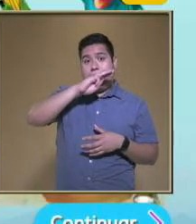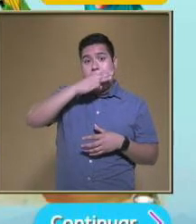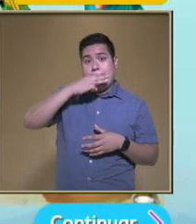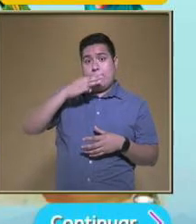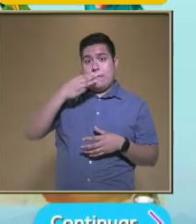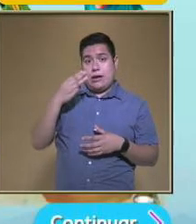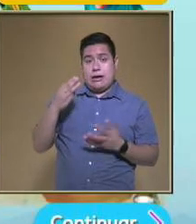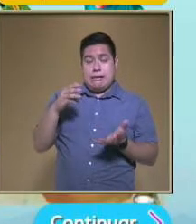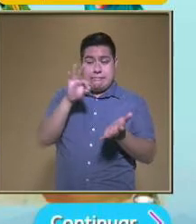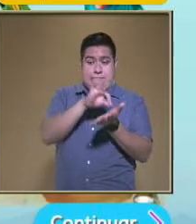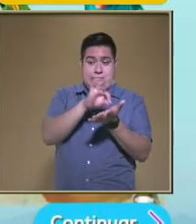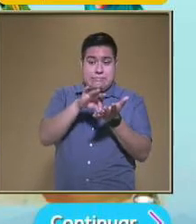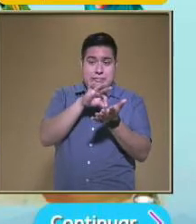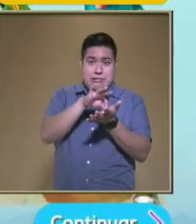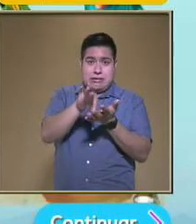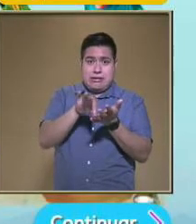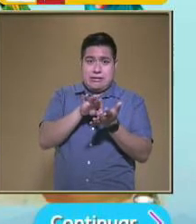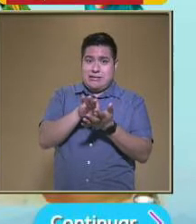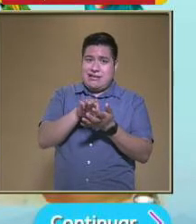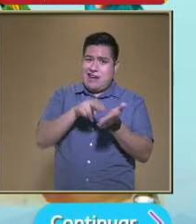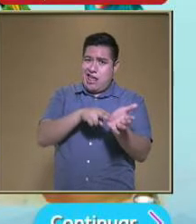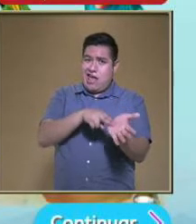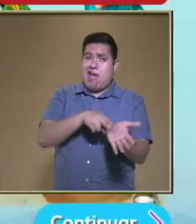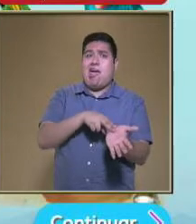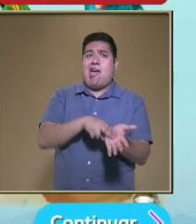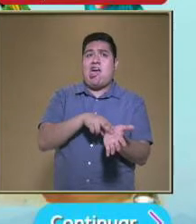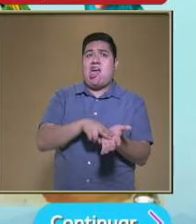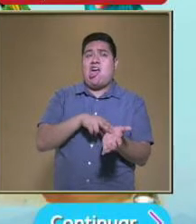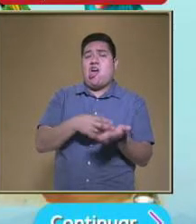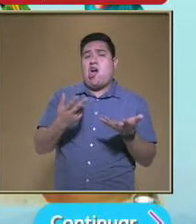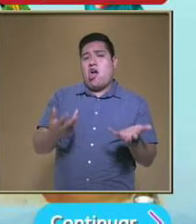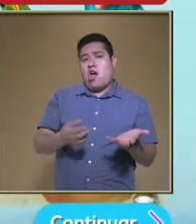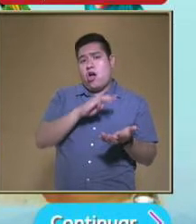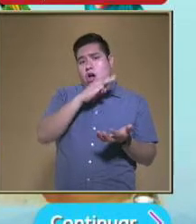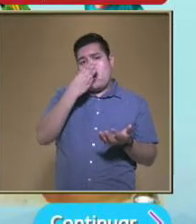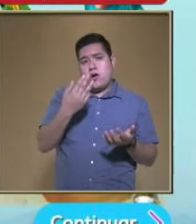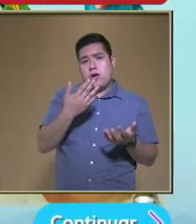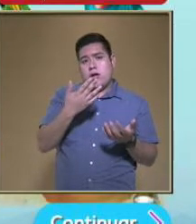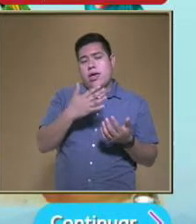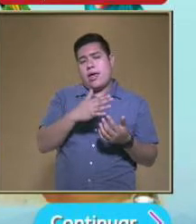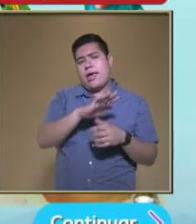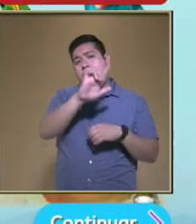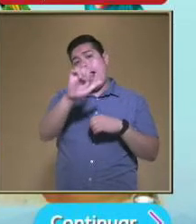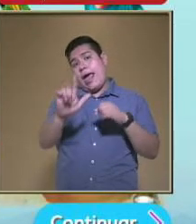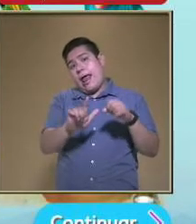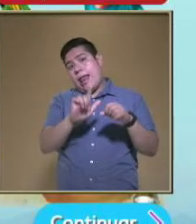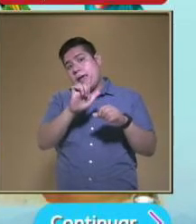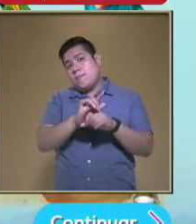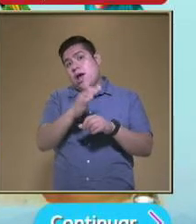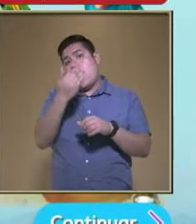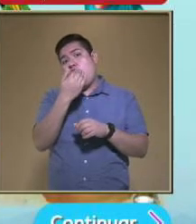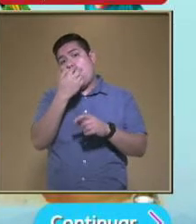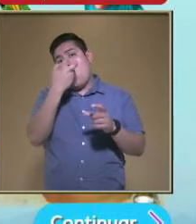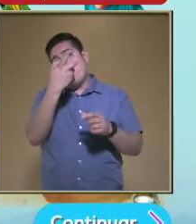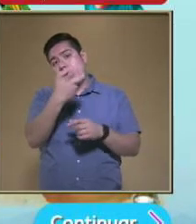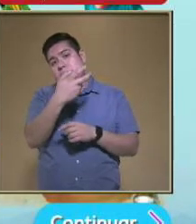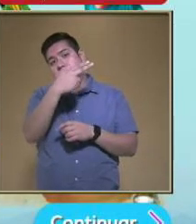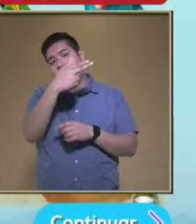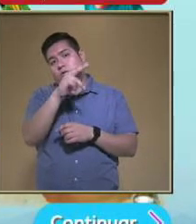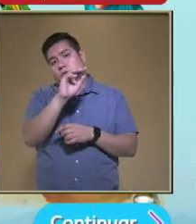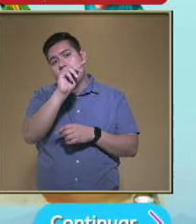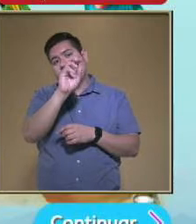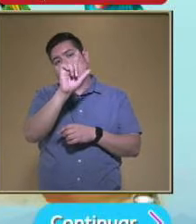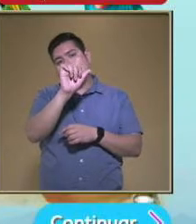bultitos Negros En los granos Del elote Pero Que animal Consume A este hongo Aquí tenemos Otros seres vivos